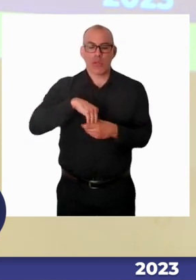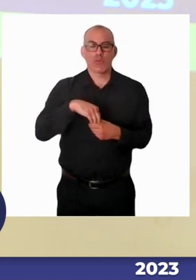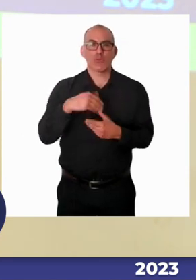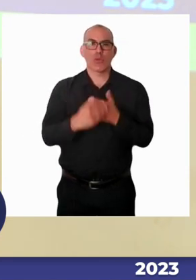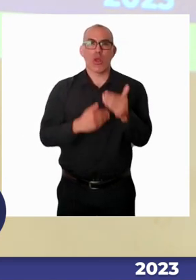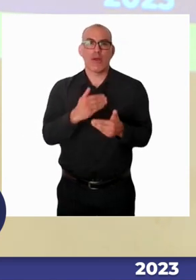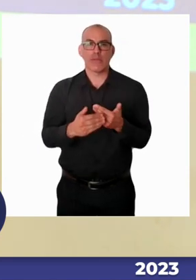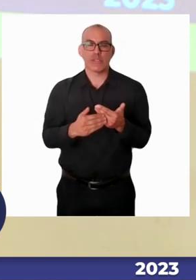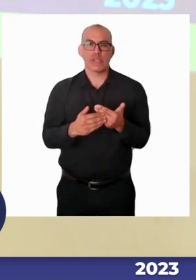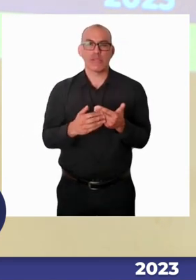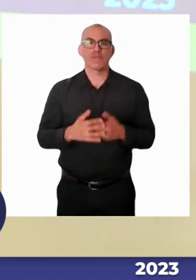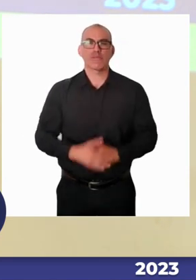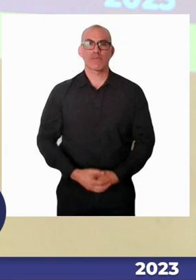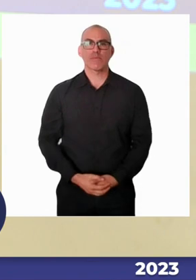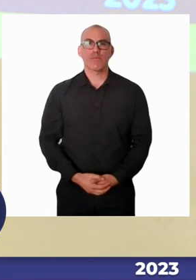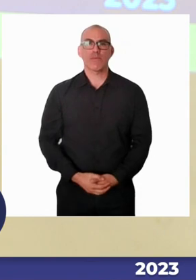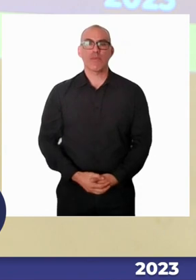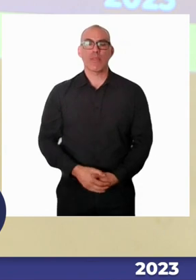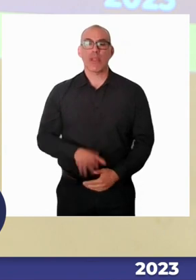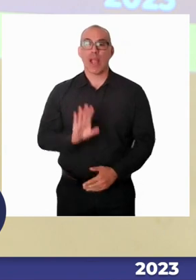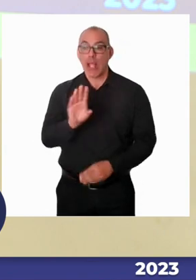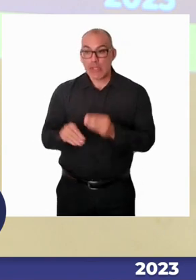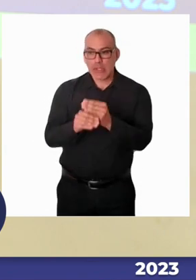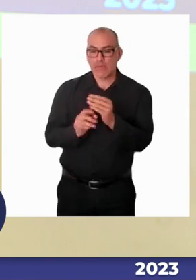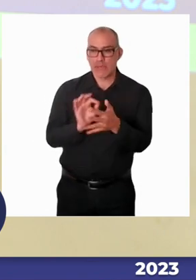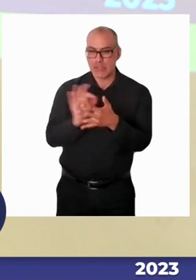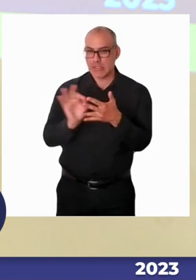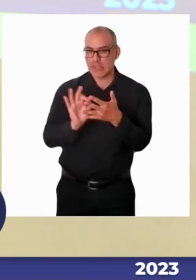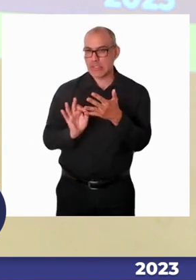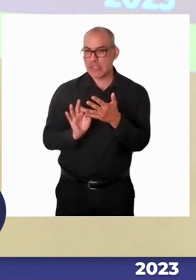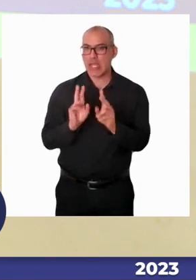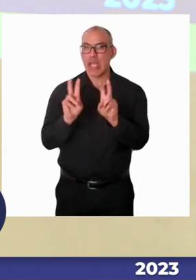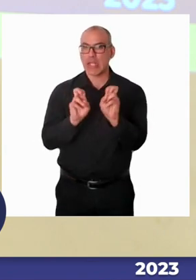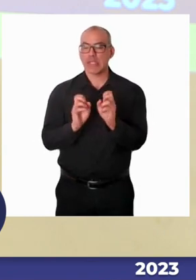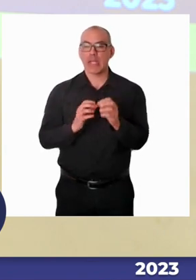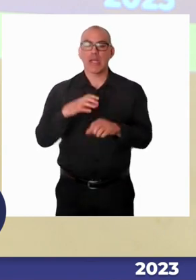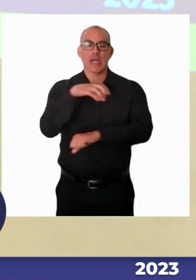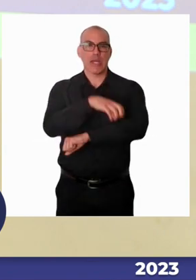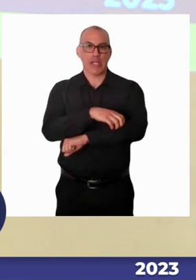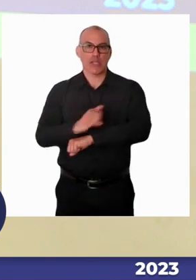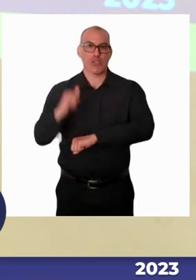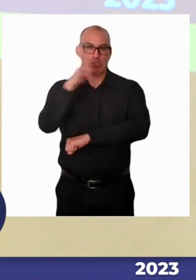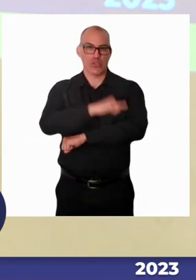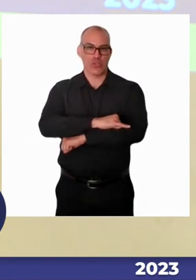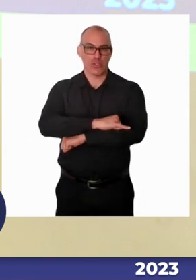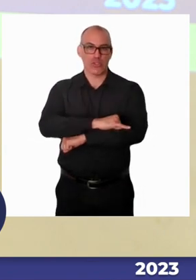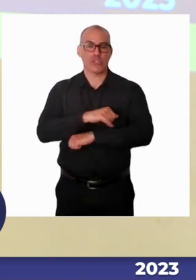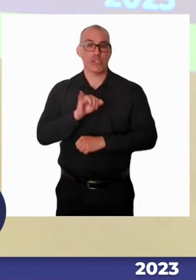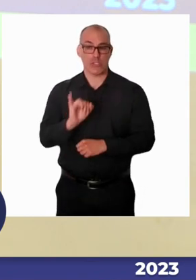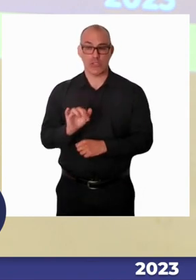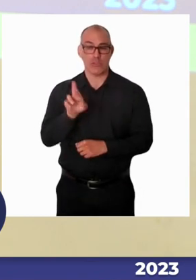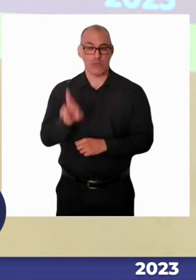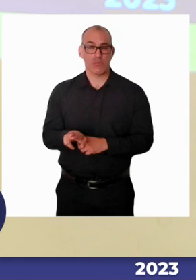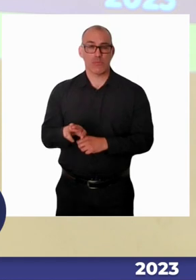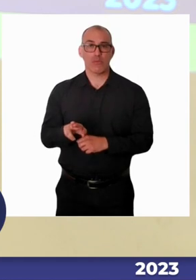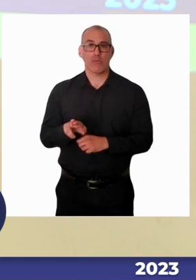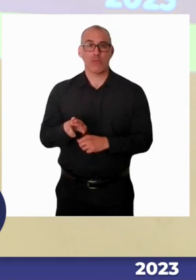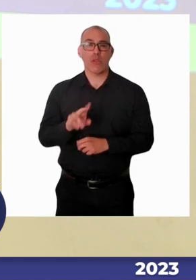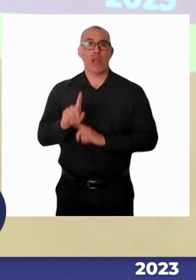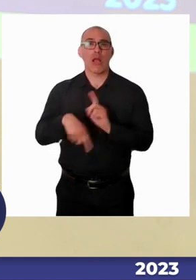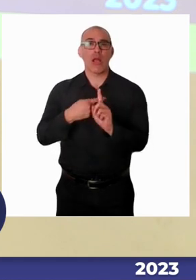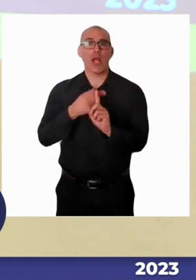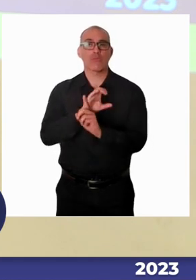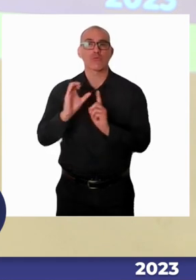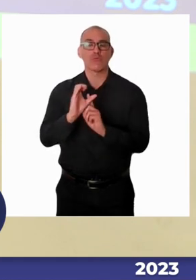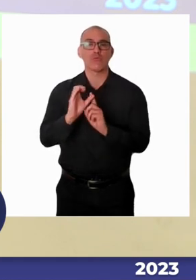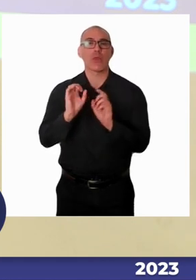cierto?, histórica en la región de ISEM, hasta el día de hoy todavía ni siquiera tiene una infraestructura adecuada para prestar de mejor manera todavía, a pesar de